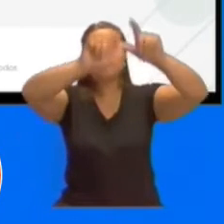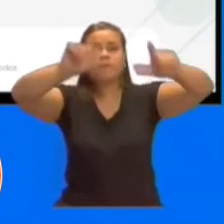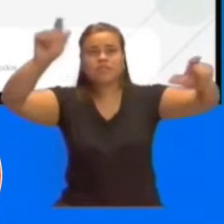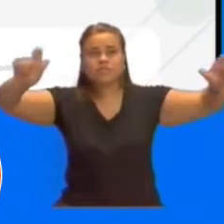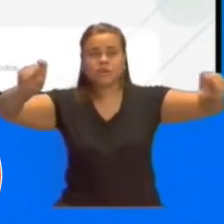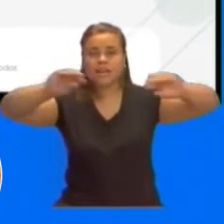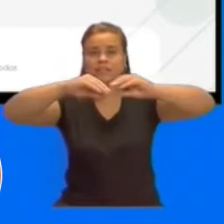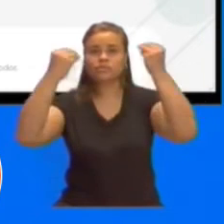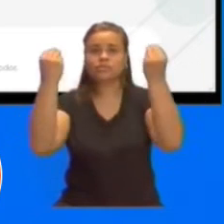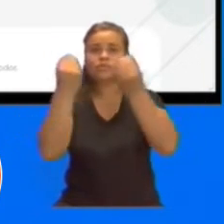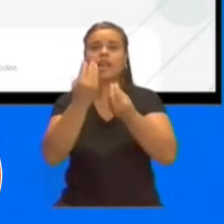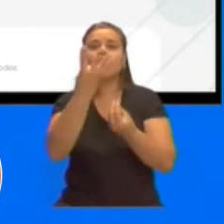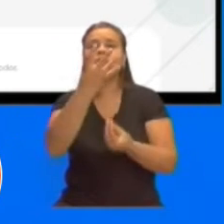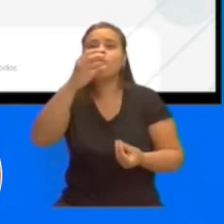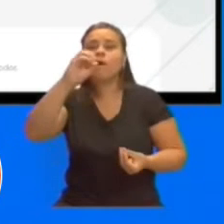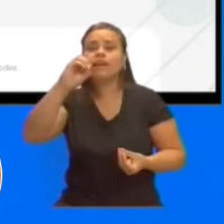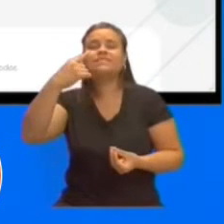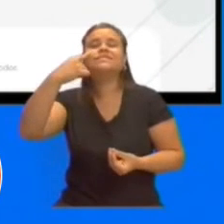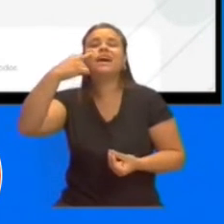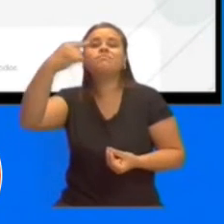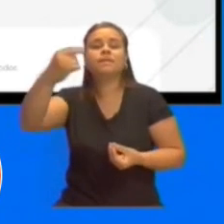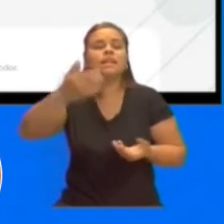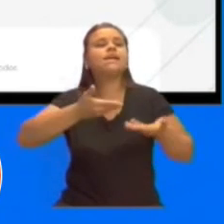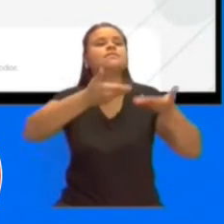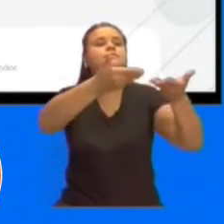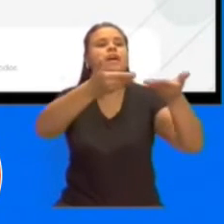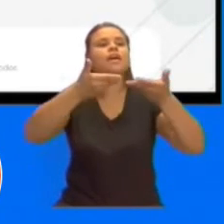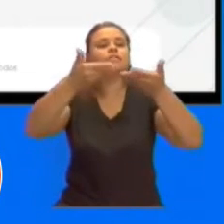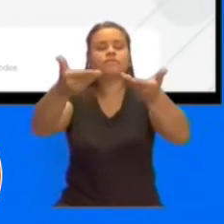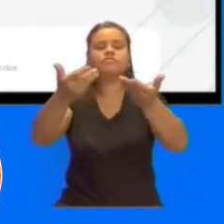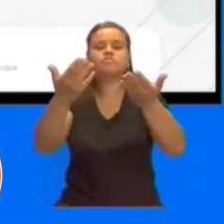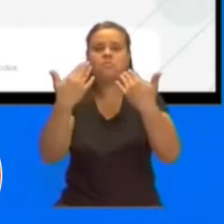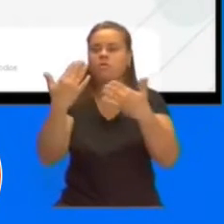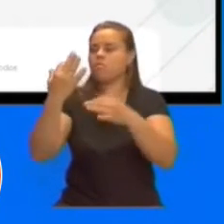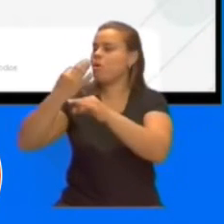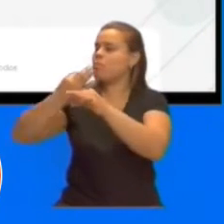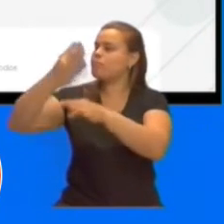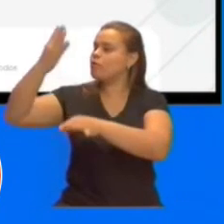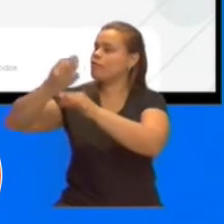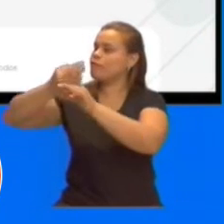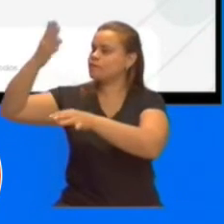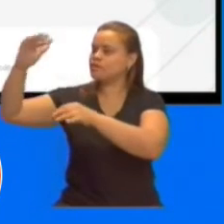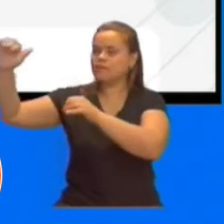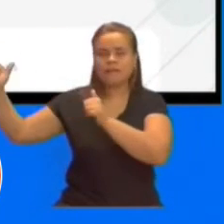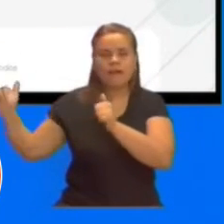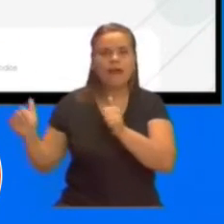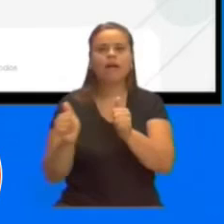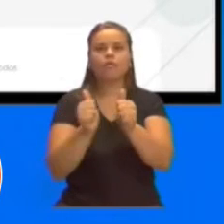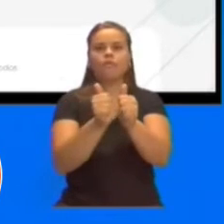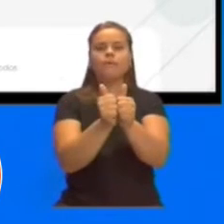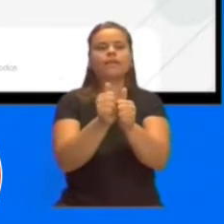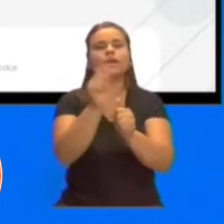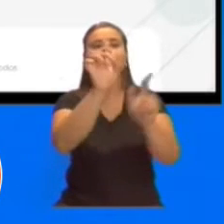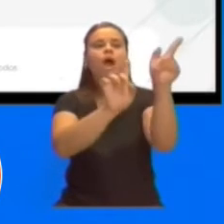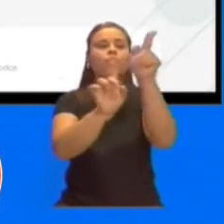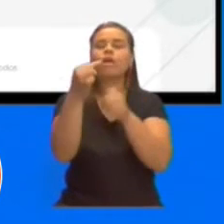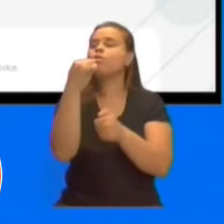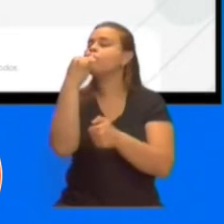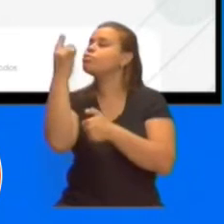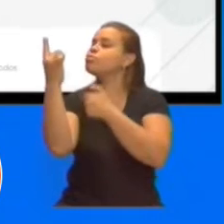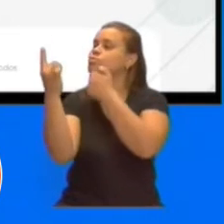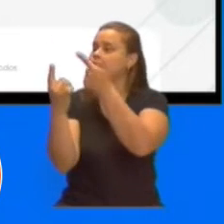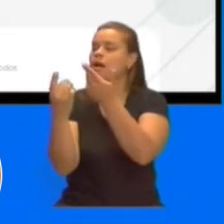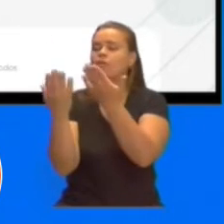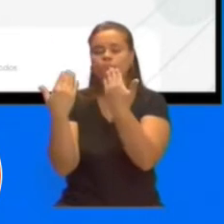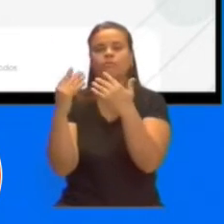diversos puntos de la provincia, llevando atención de especialistas y de consultas con esos profesionales a